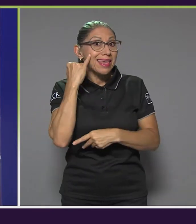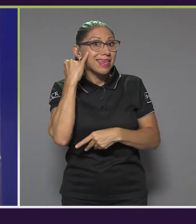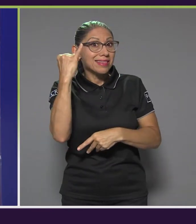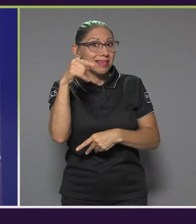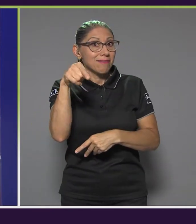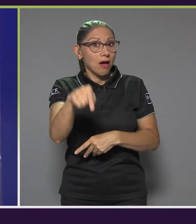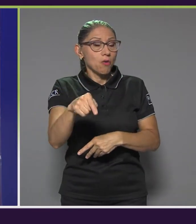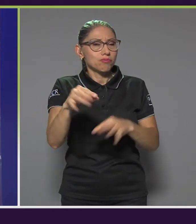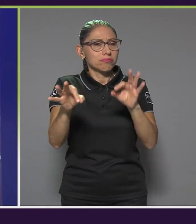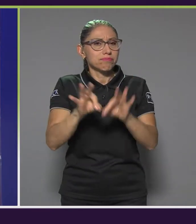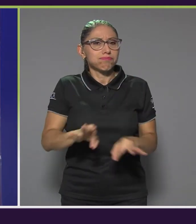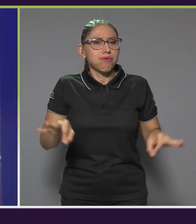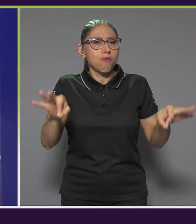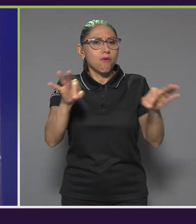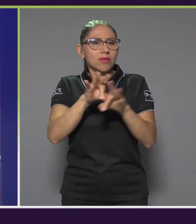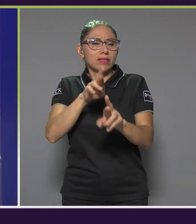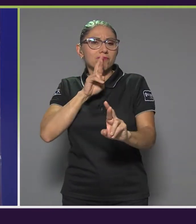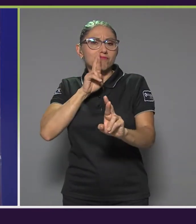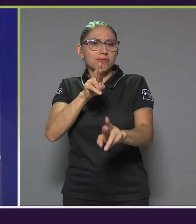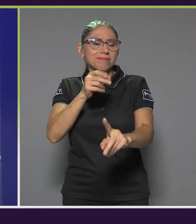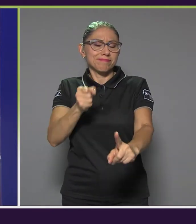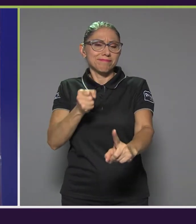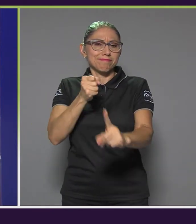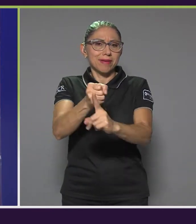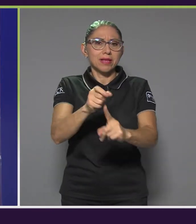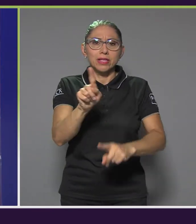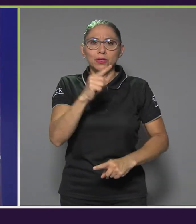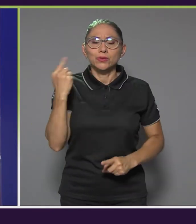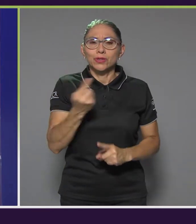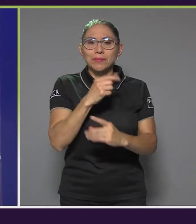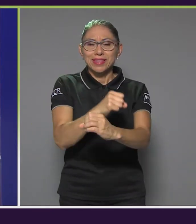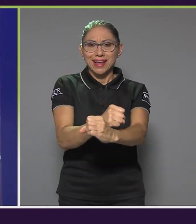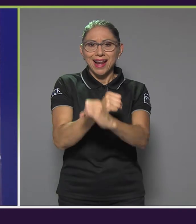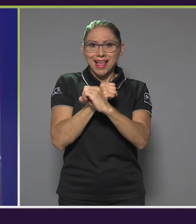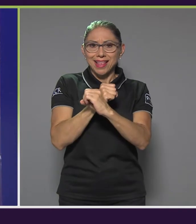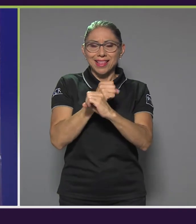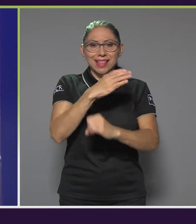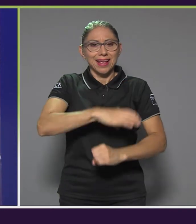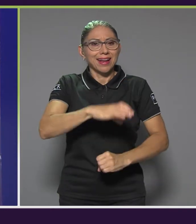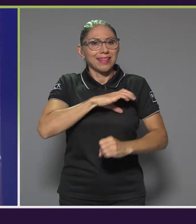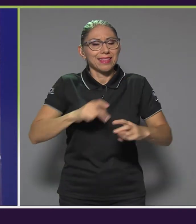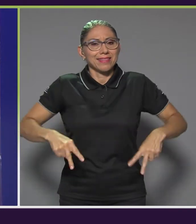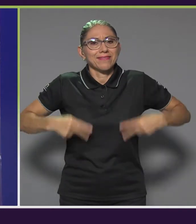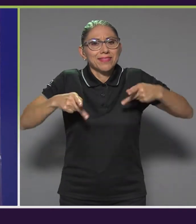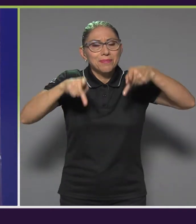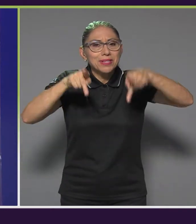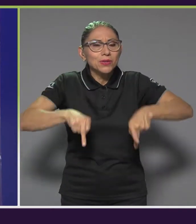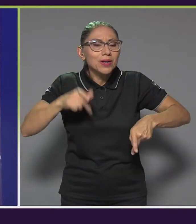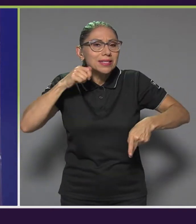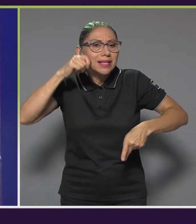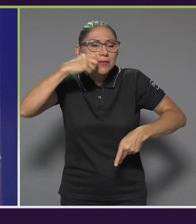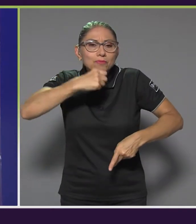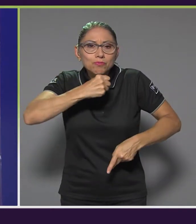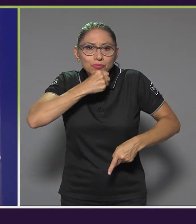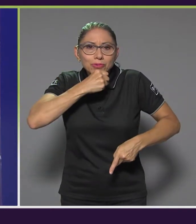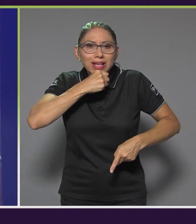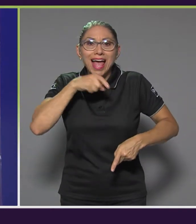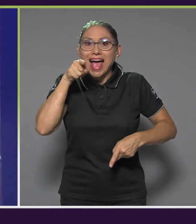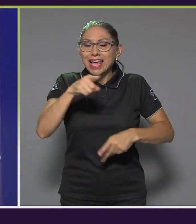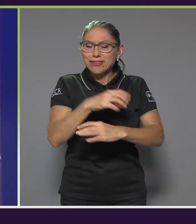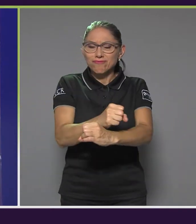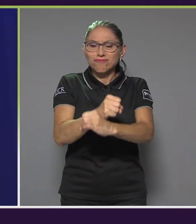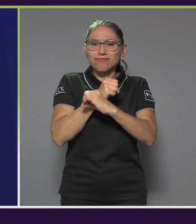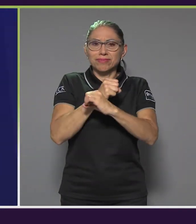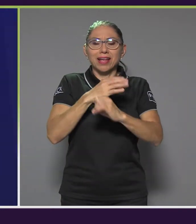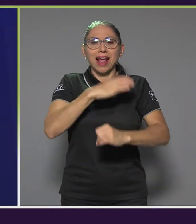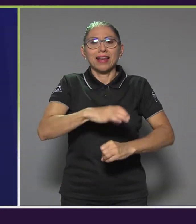está garantizando la calidad de vida de la población mayor, sino también de todas las personas que habitan en una ciudad o en una comunidad. Y